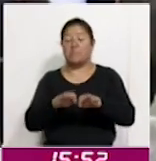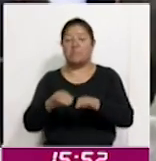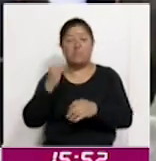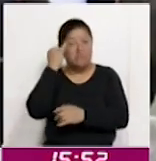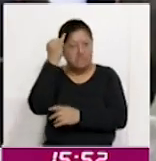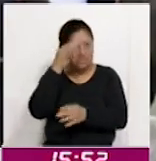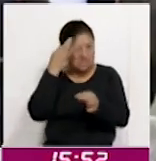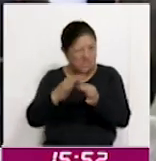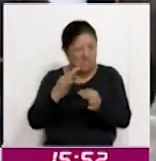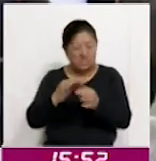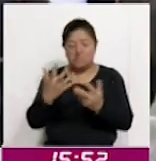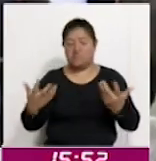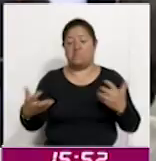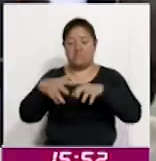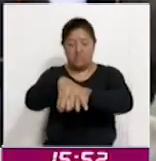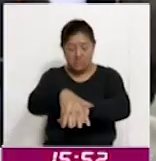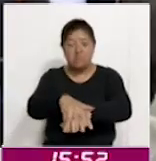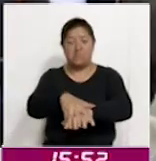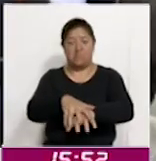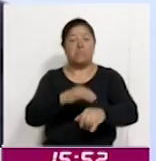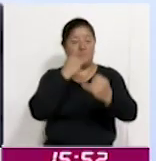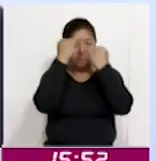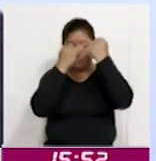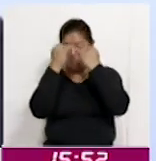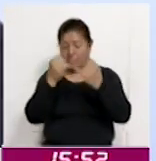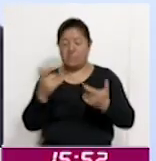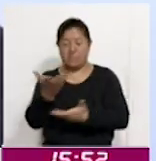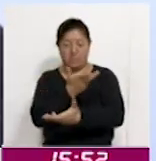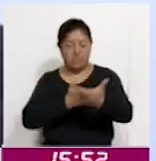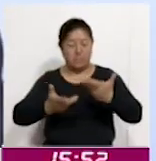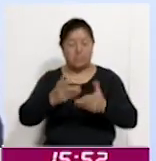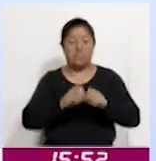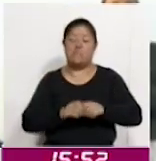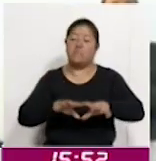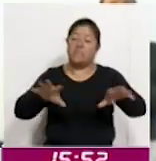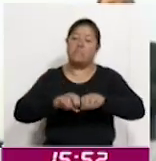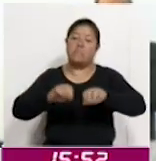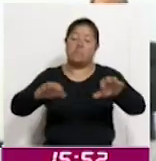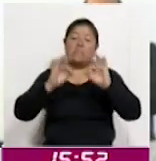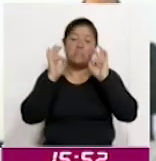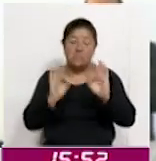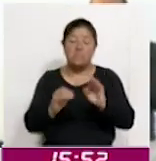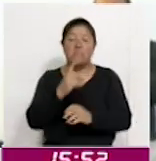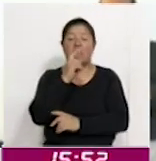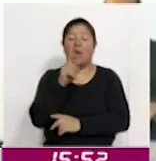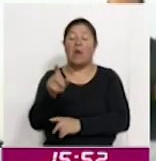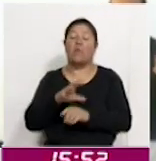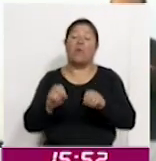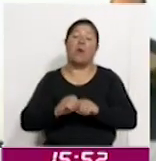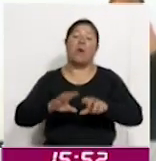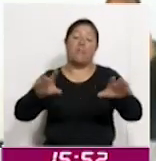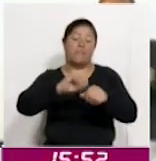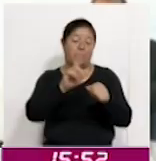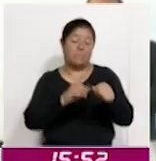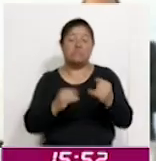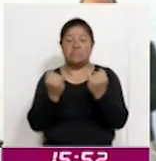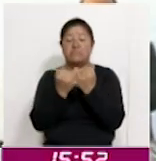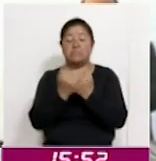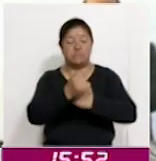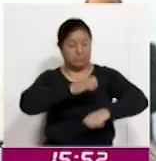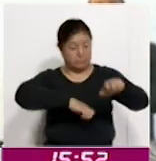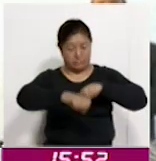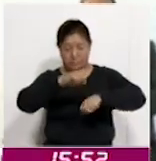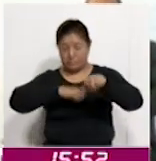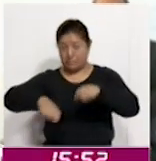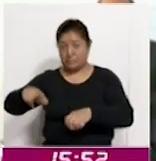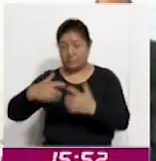esfuerzos y recursos para el mejoramiento de la distribución del agua en todas las poblaciones del país. De igual forma, empresas del sector